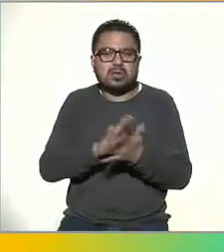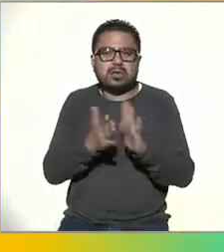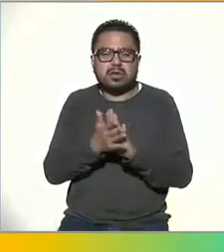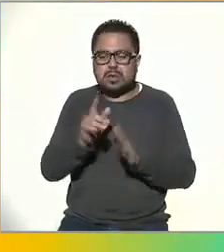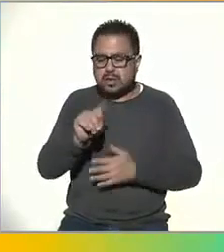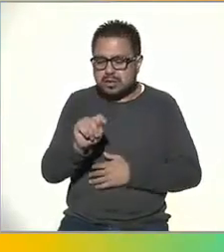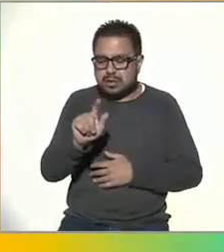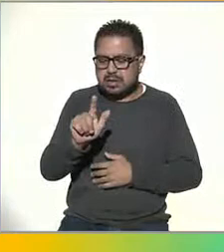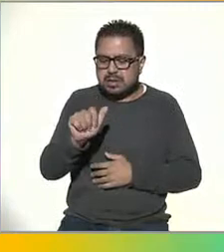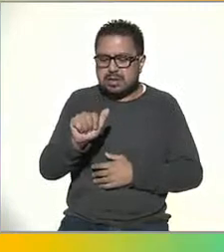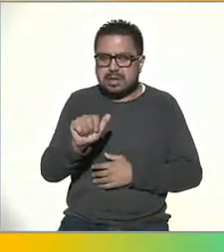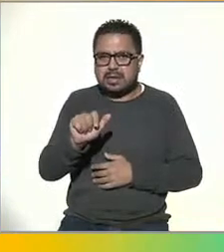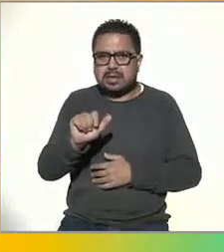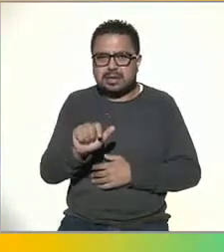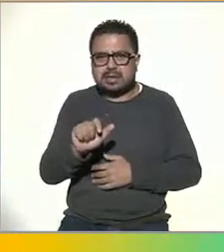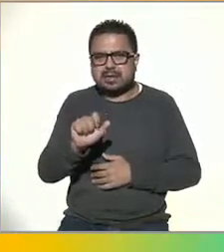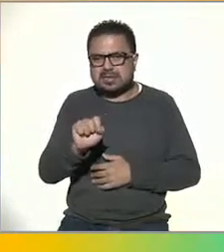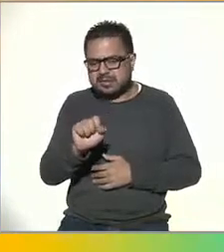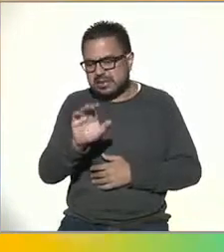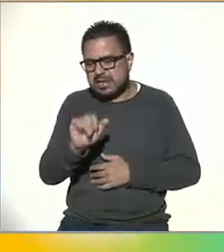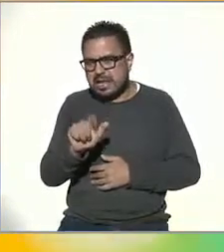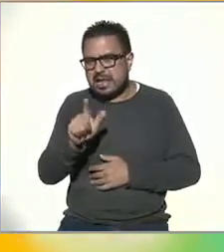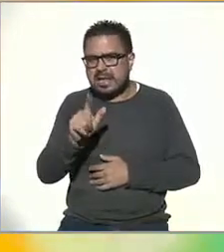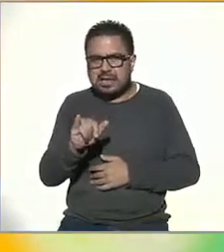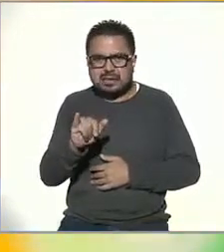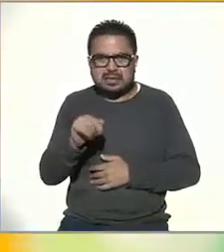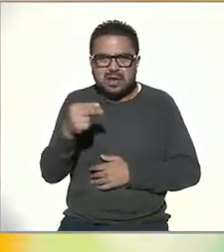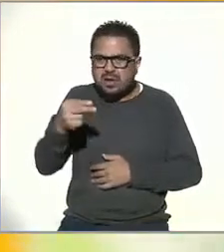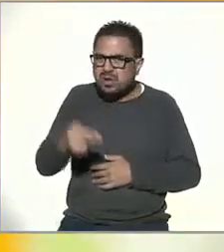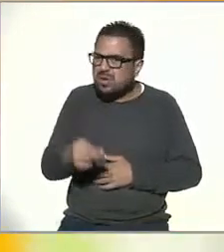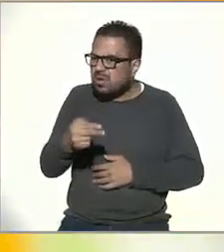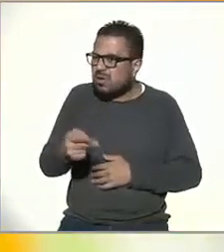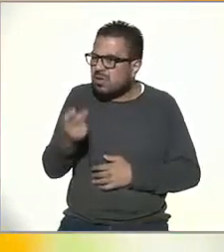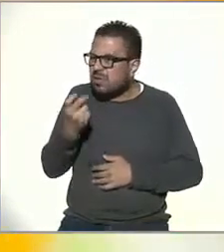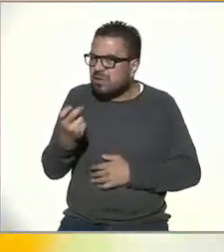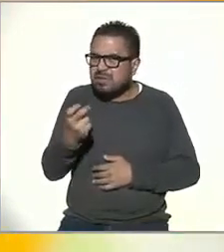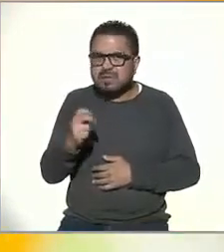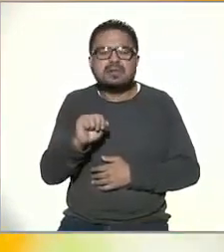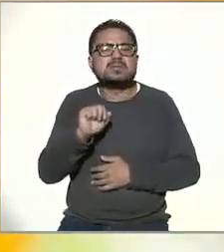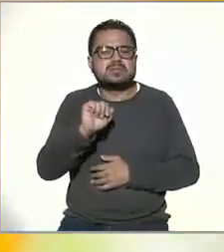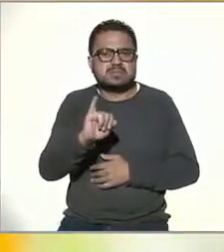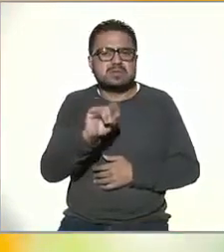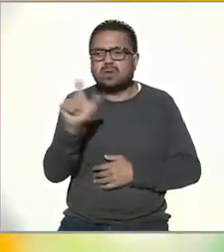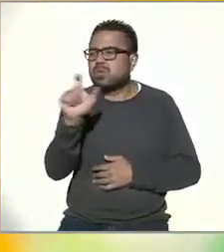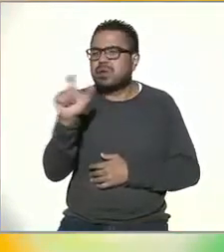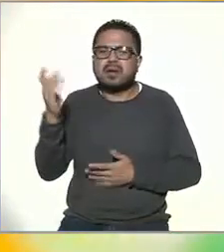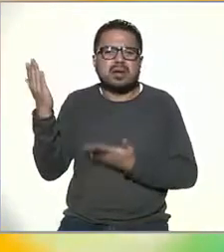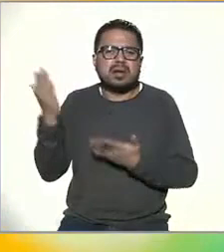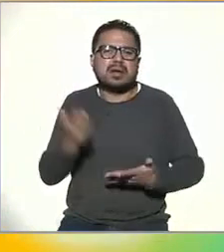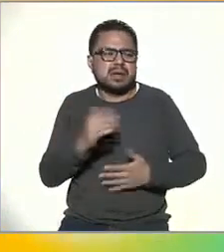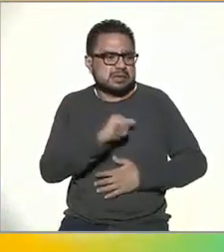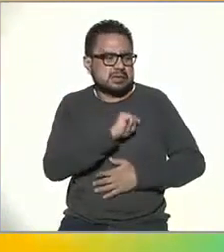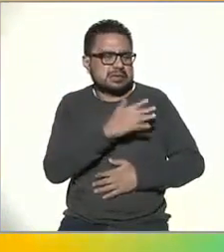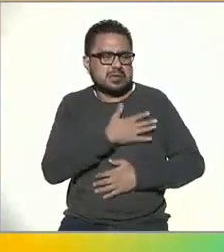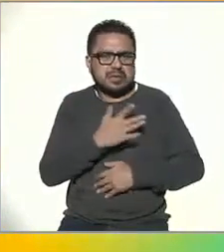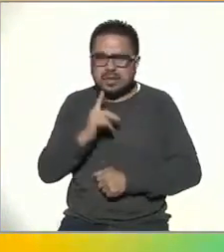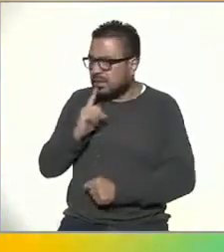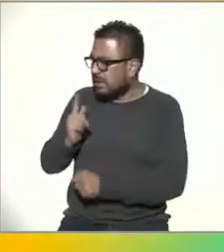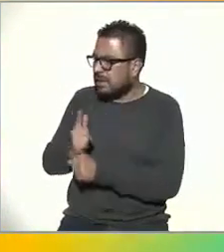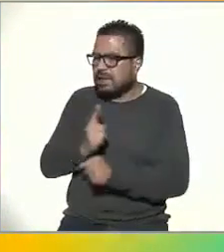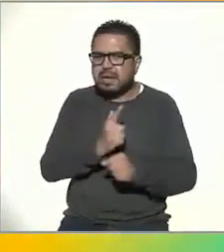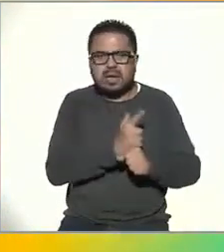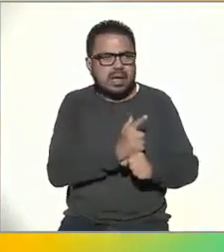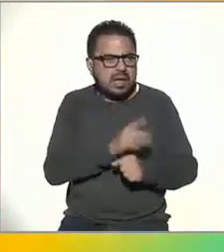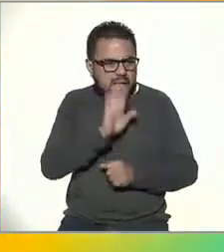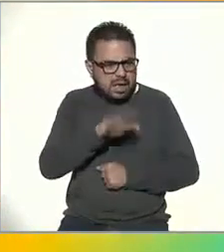Tlaxcali? ¿Tlaxcali? ¿El nombre de la tortilla es Tlaxcali? Simón, hace cuenta que cuando vinieron los españoles pues vieron las Tlaxcali y dijeron